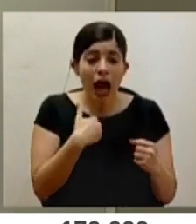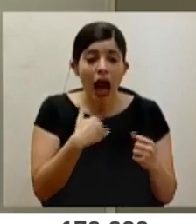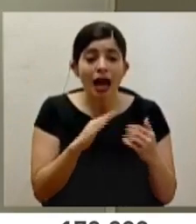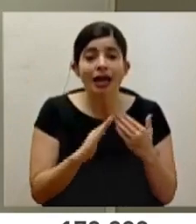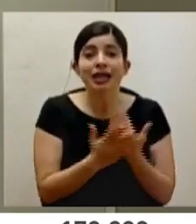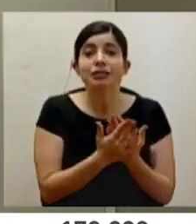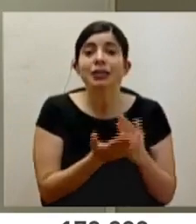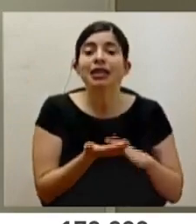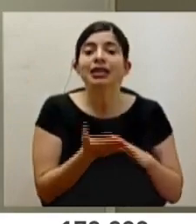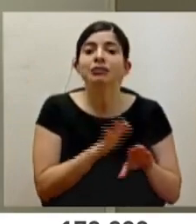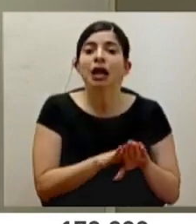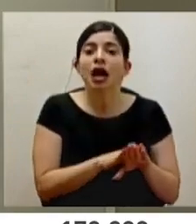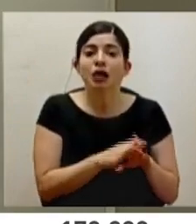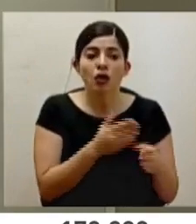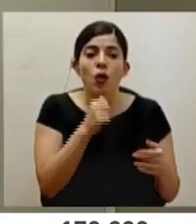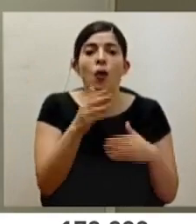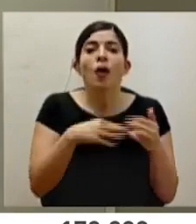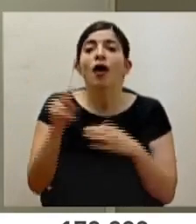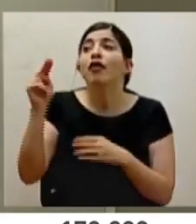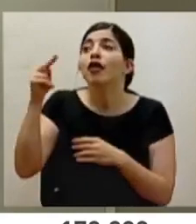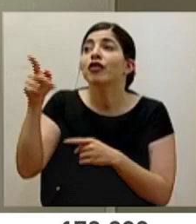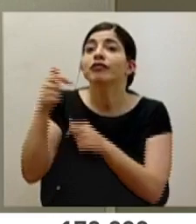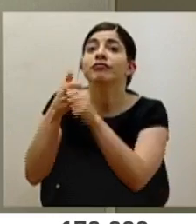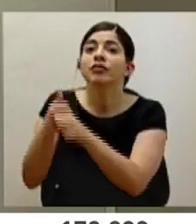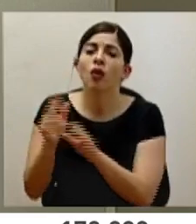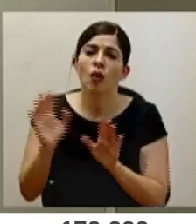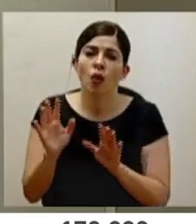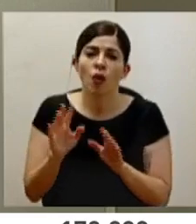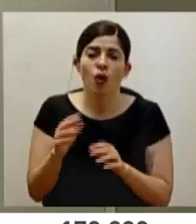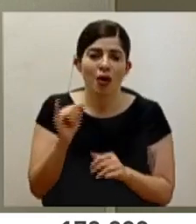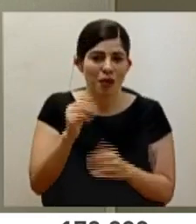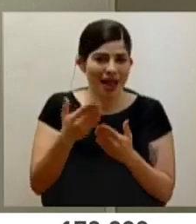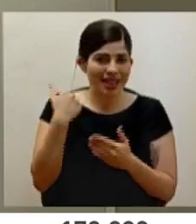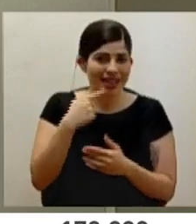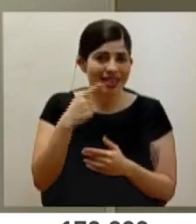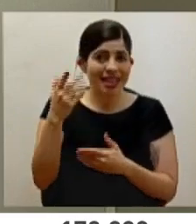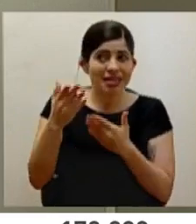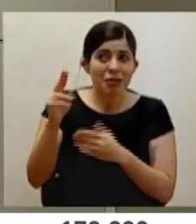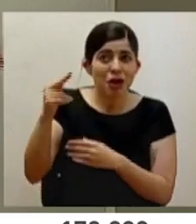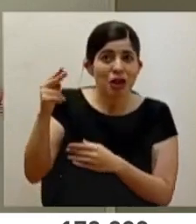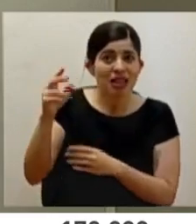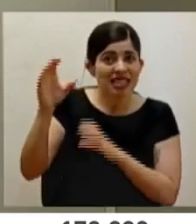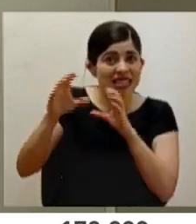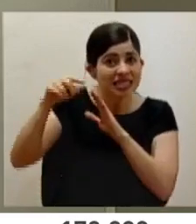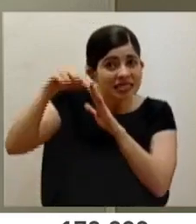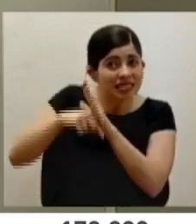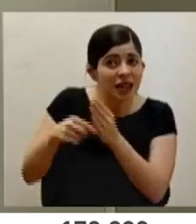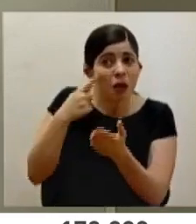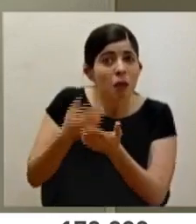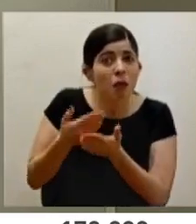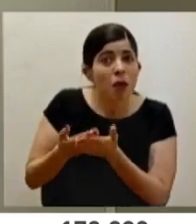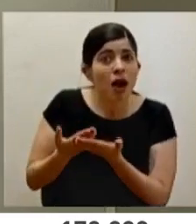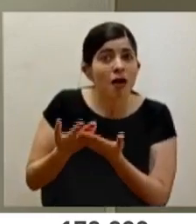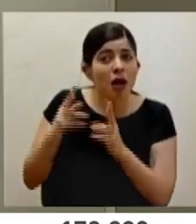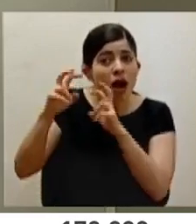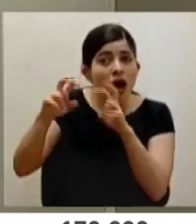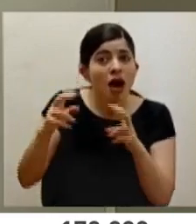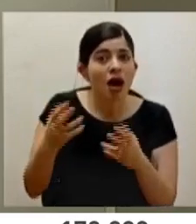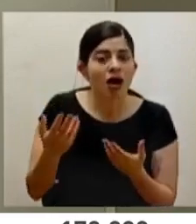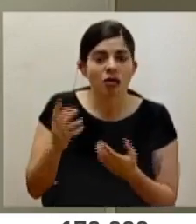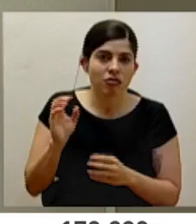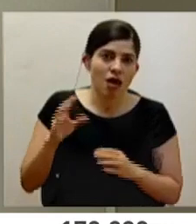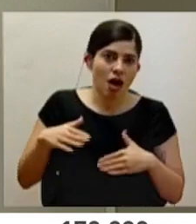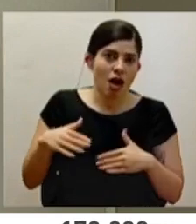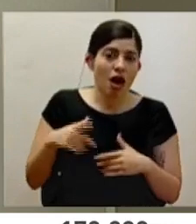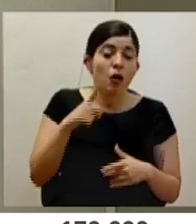y no cualquier noticia, verdad, que puede ser que no tenga, como les decía anteriormente, una rigurosidad científica, una validación por pares, algo que ya nos